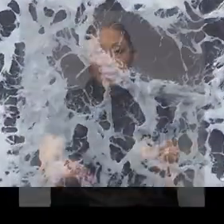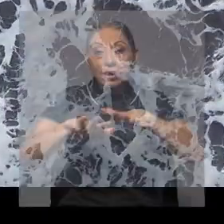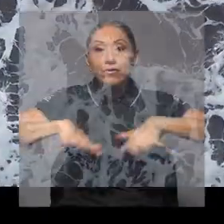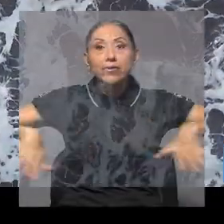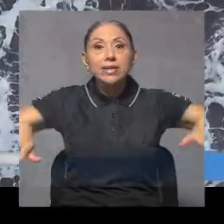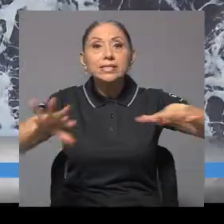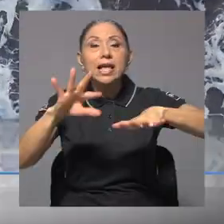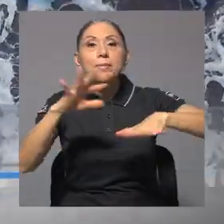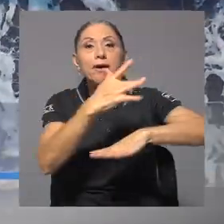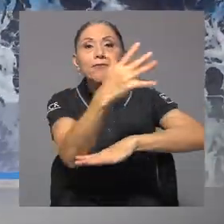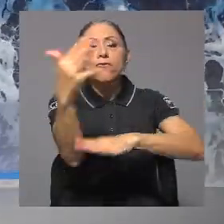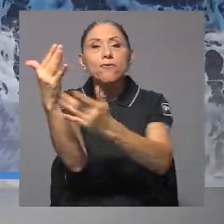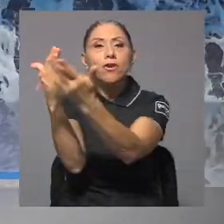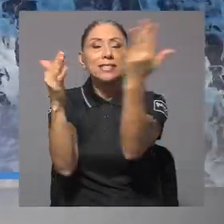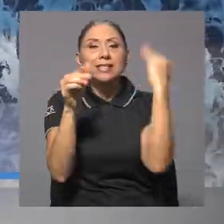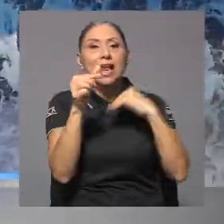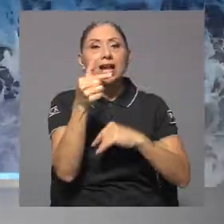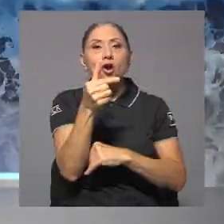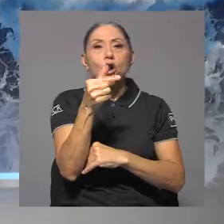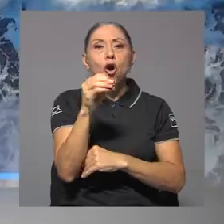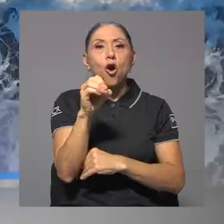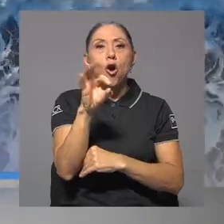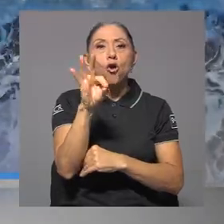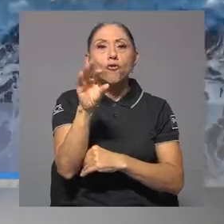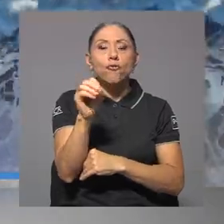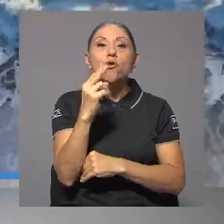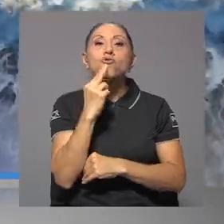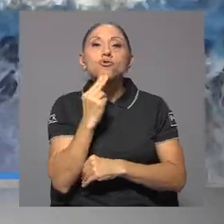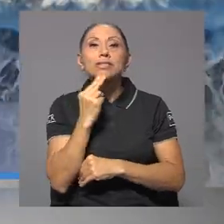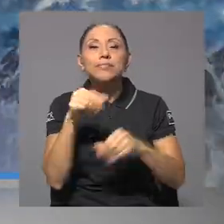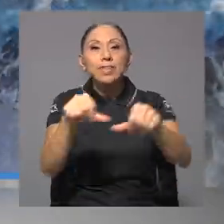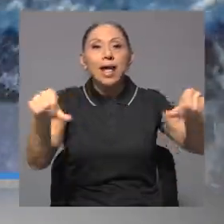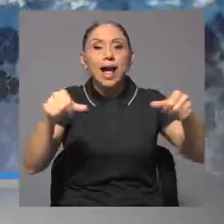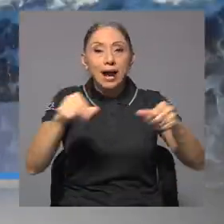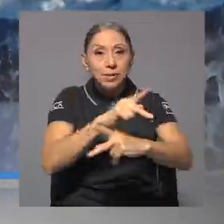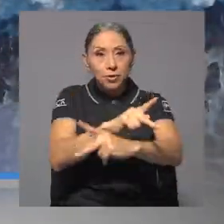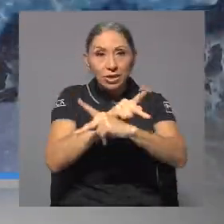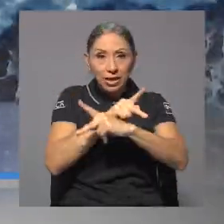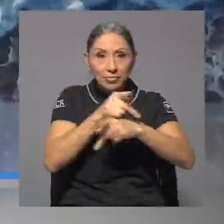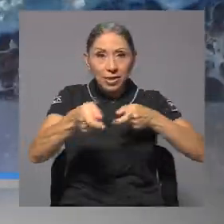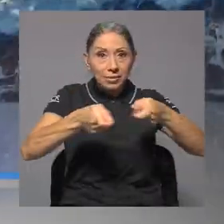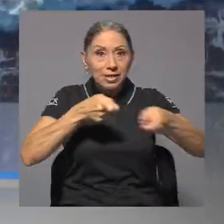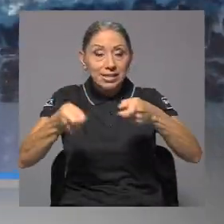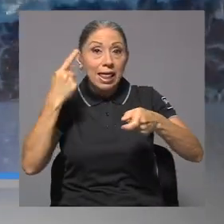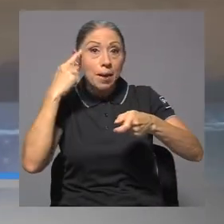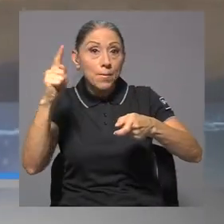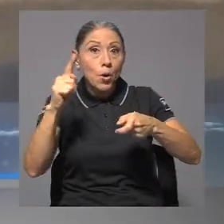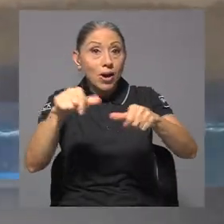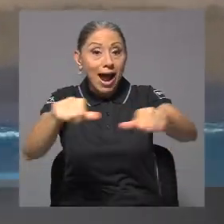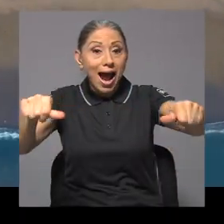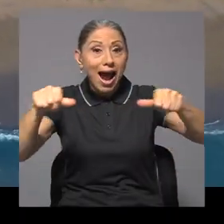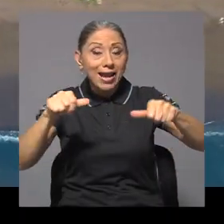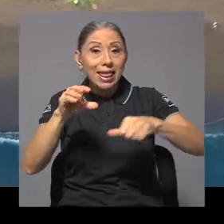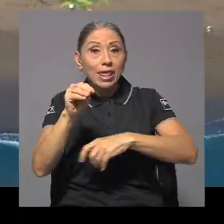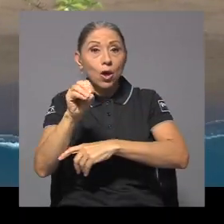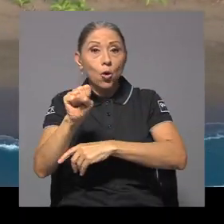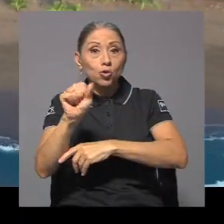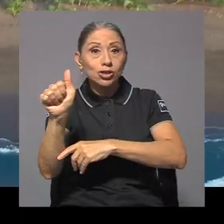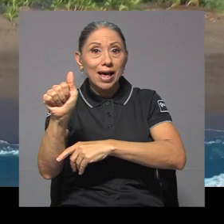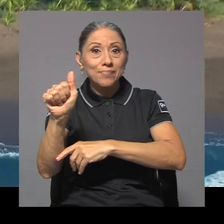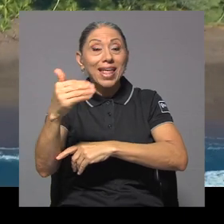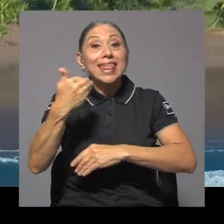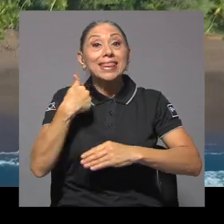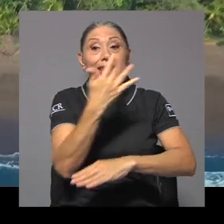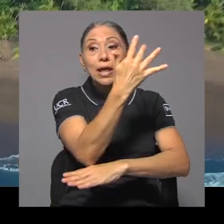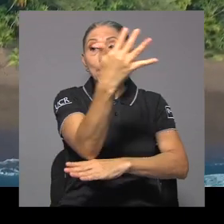La Reserva Forestal Golfo Dulce es un área protegida, administrada por el Área de Conservación de Osa. Presenta